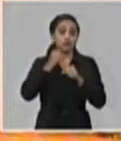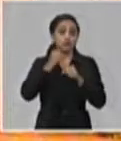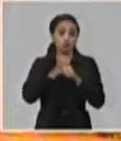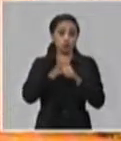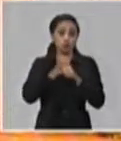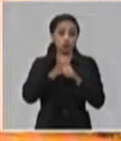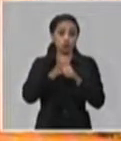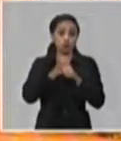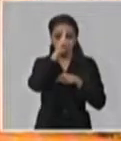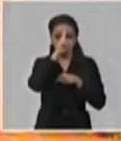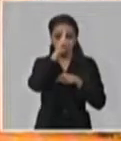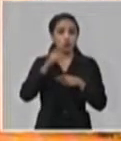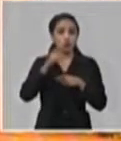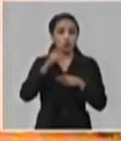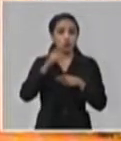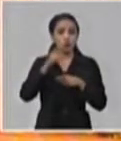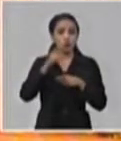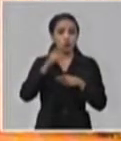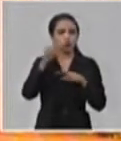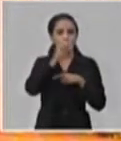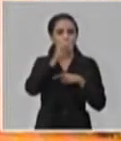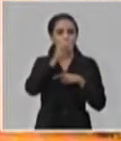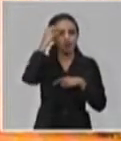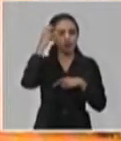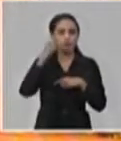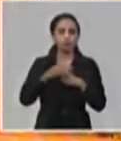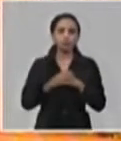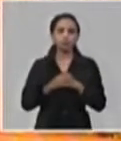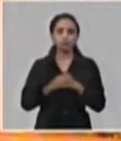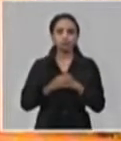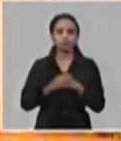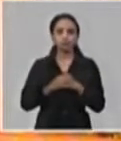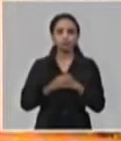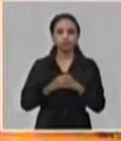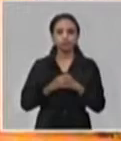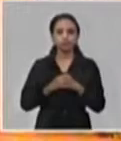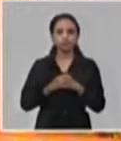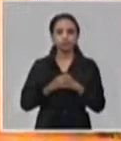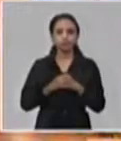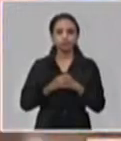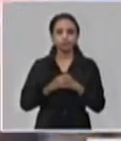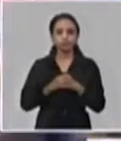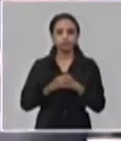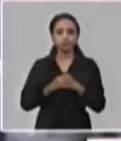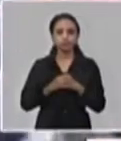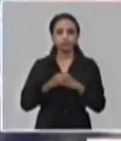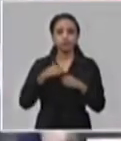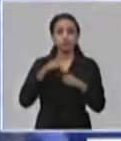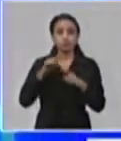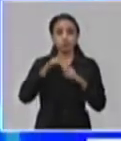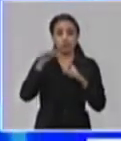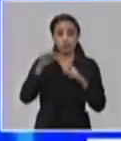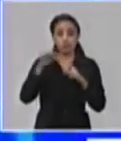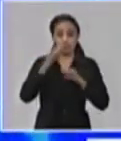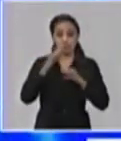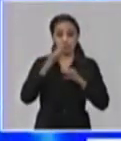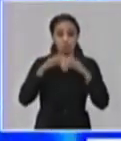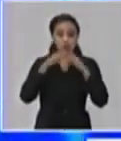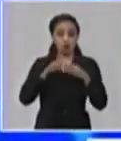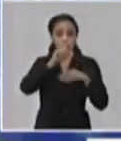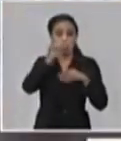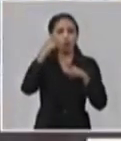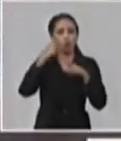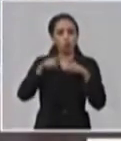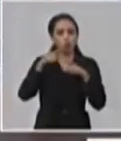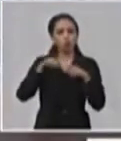sector y los demás órganos. En cuanto al tema en frontera, se ha